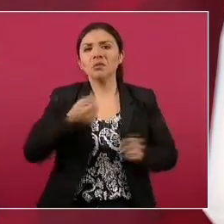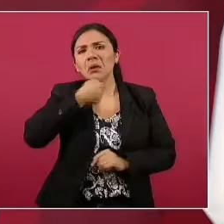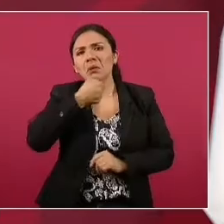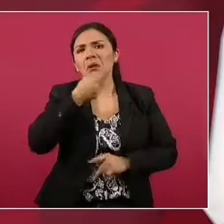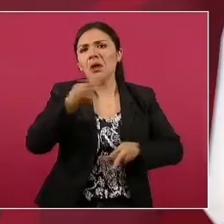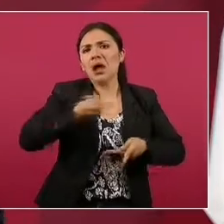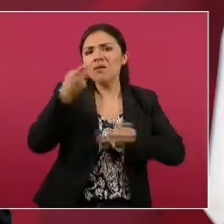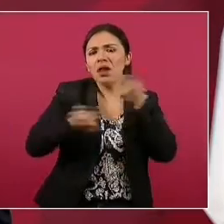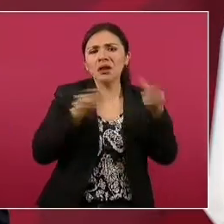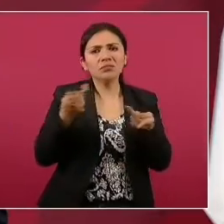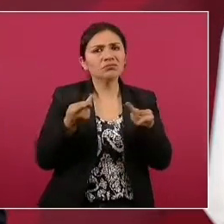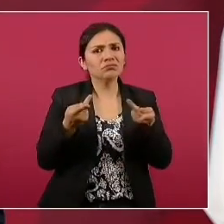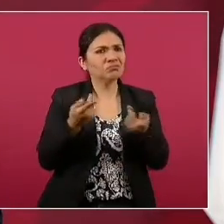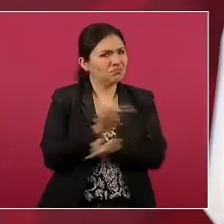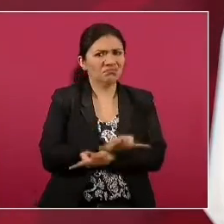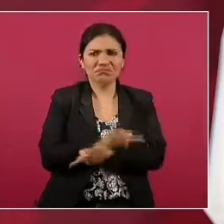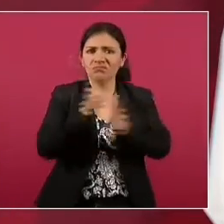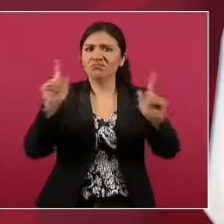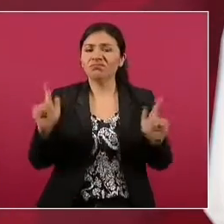cualquiera.